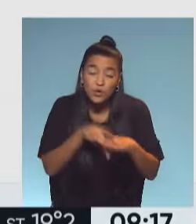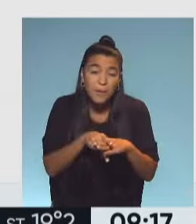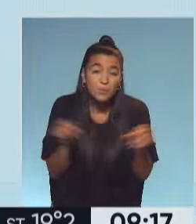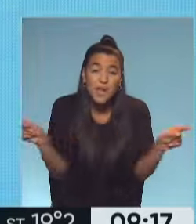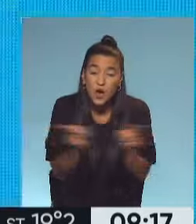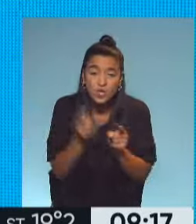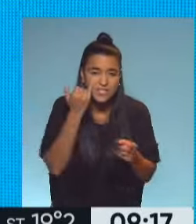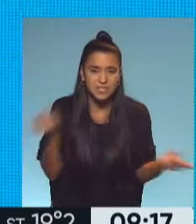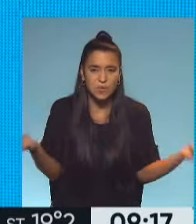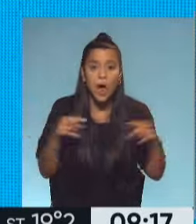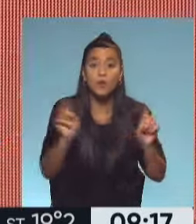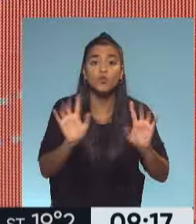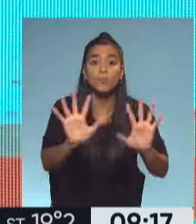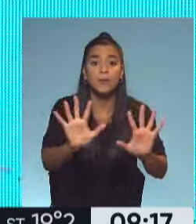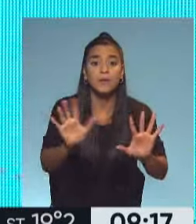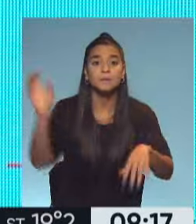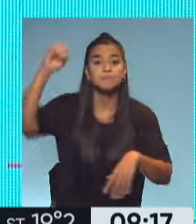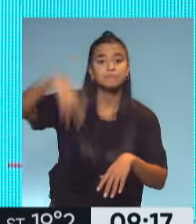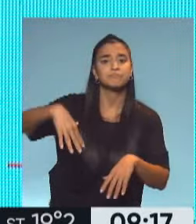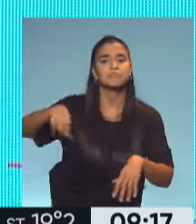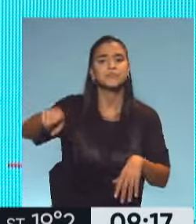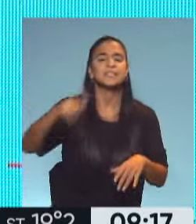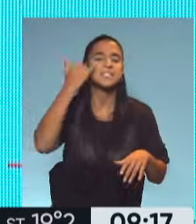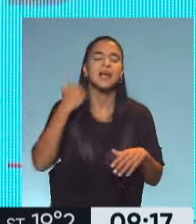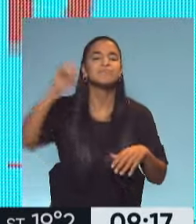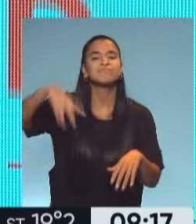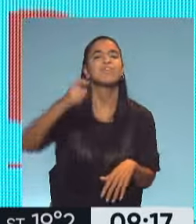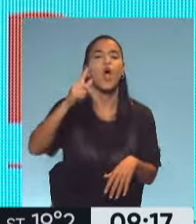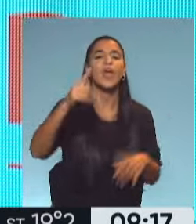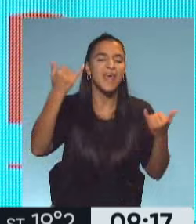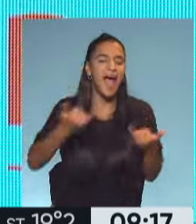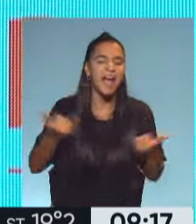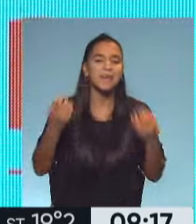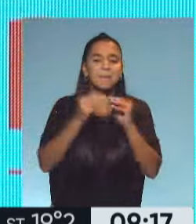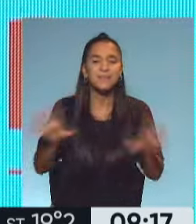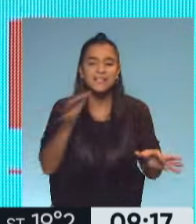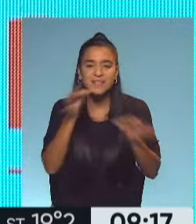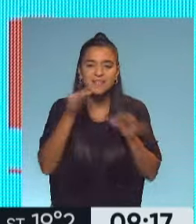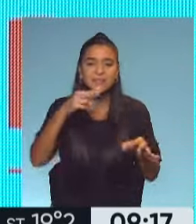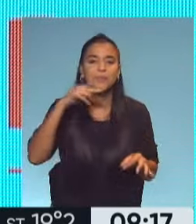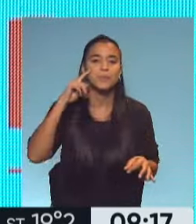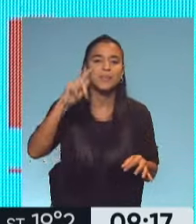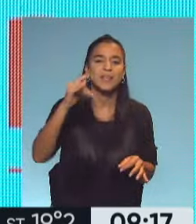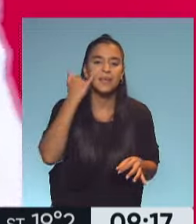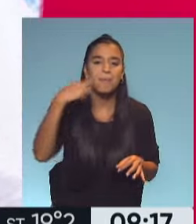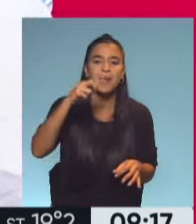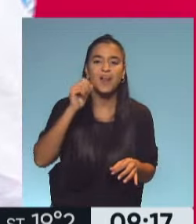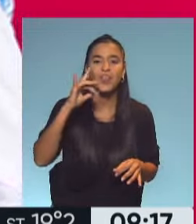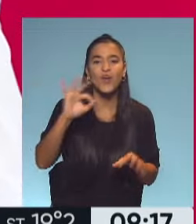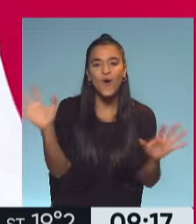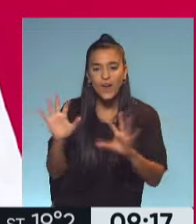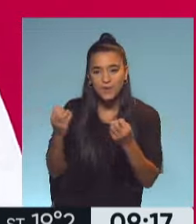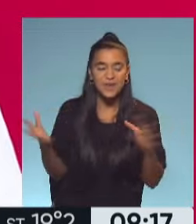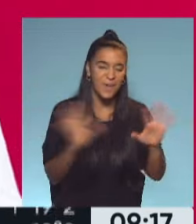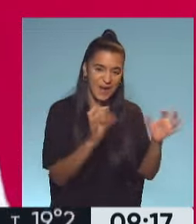pausa enseguida, volvemos. Ah, no, está acá ya ella, listo, estamos ok para comenzar nuestra charla con Vicky Pardo. ¿Cómo estás, Vicky? Hola,